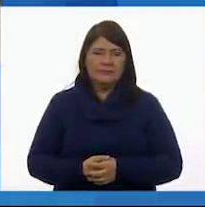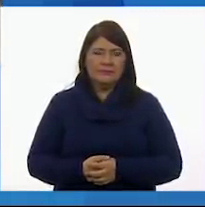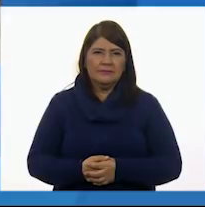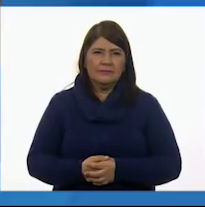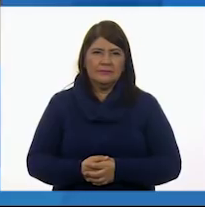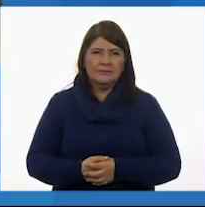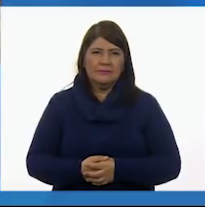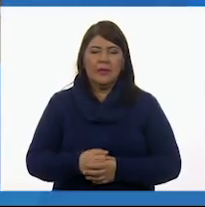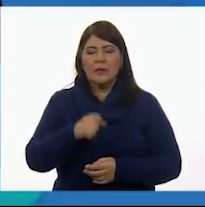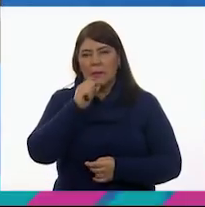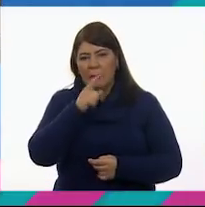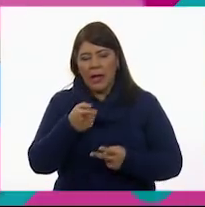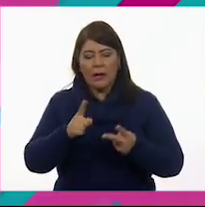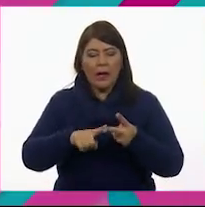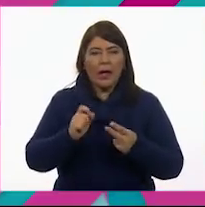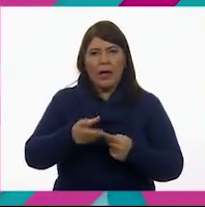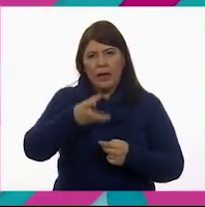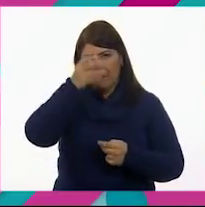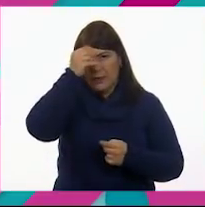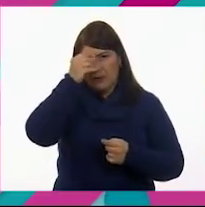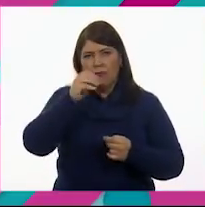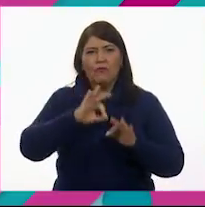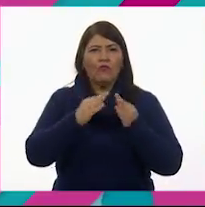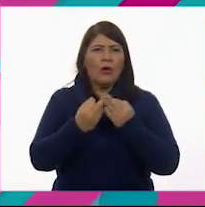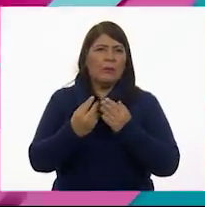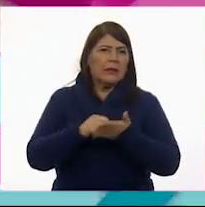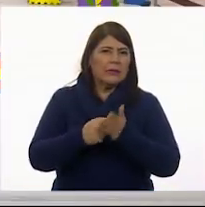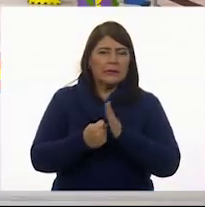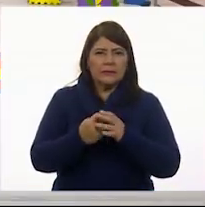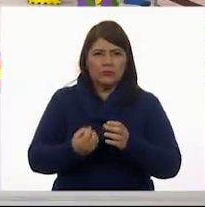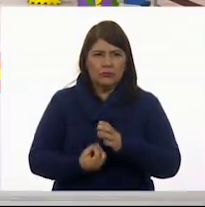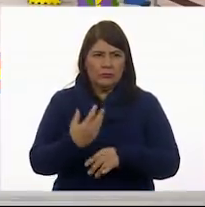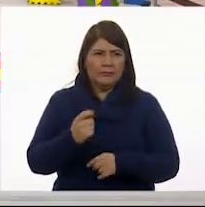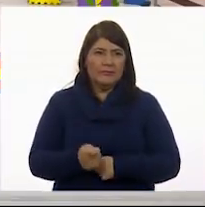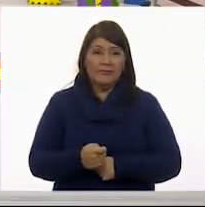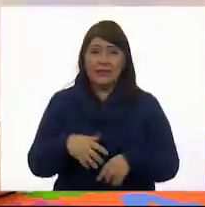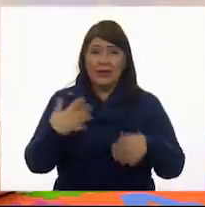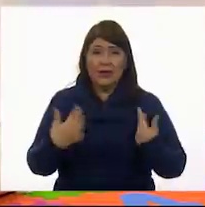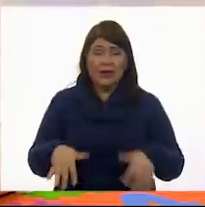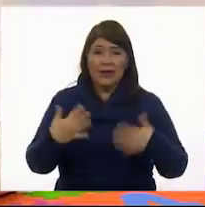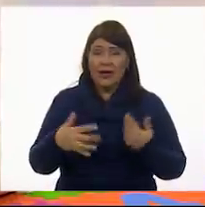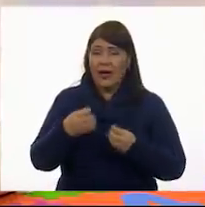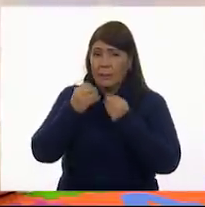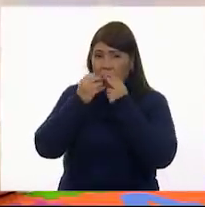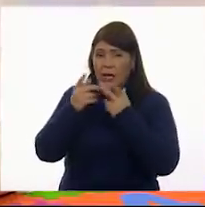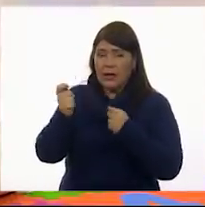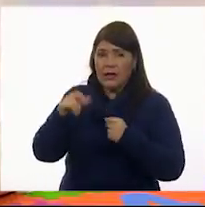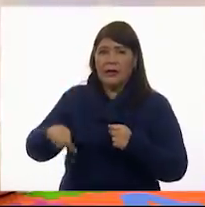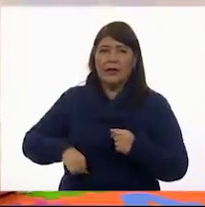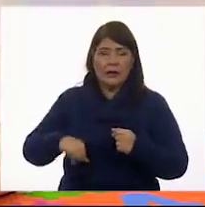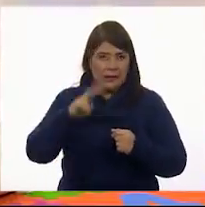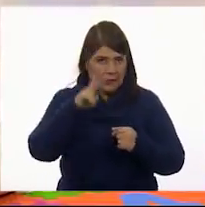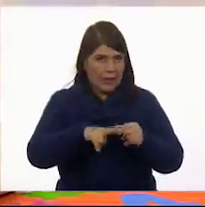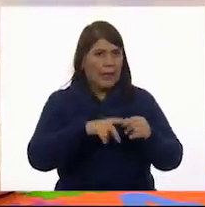Y, pues, aprender una técnica nueva. ¡Guau! ¡Qué fascinante técnica! Interesante video. Cómo ocupa